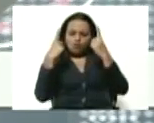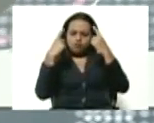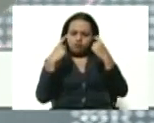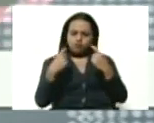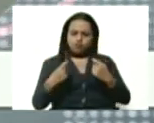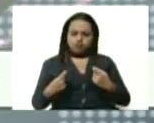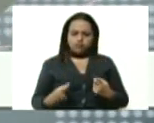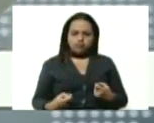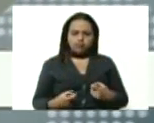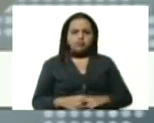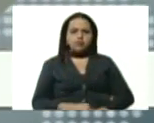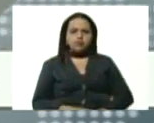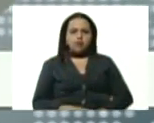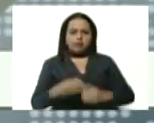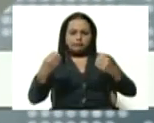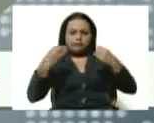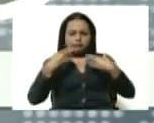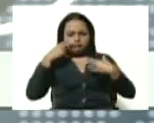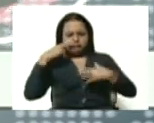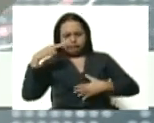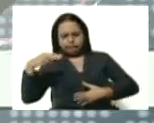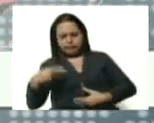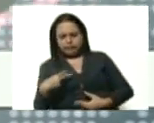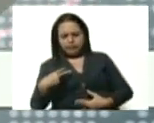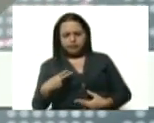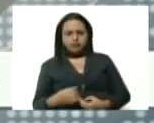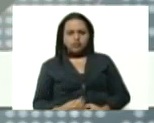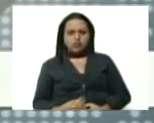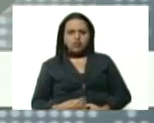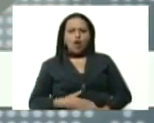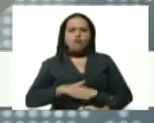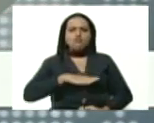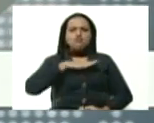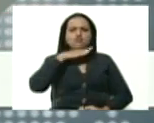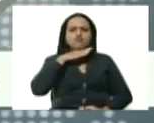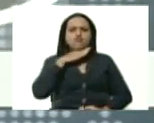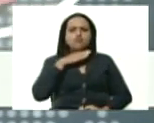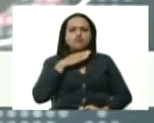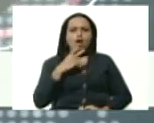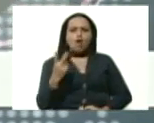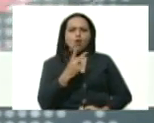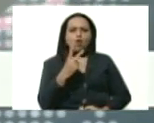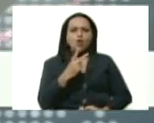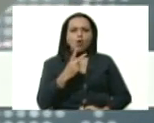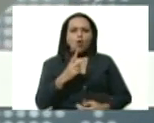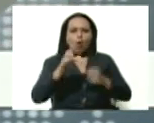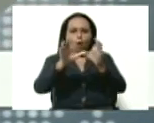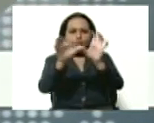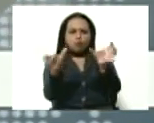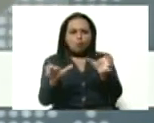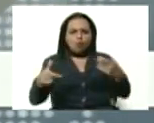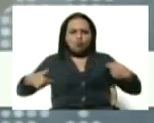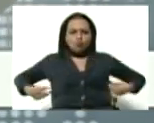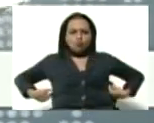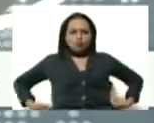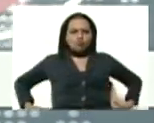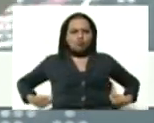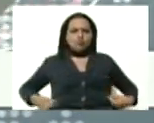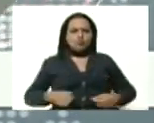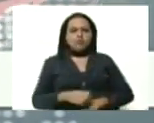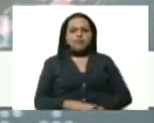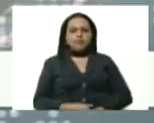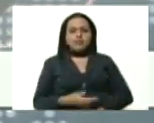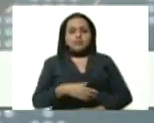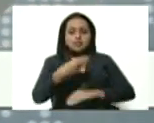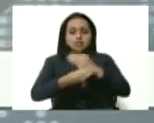presentó una consolidación bilateral, una neumonía en ambos campos pulmonares, se le hizo